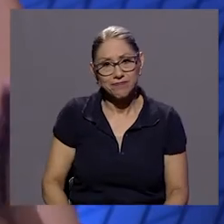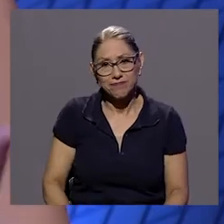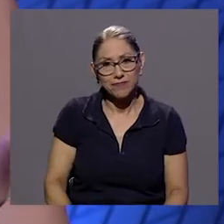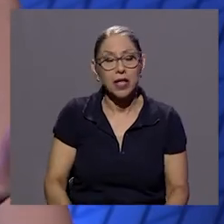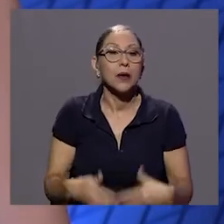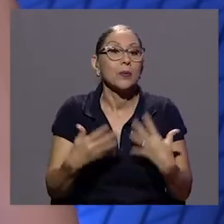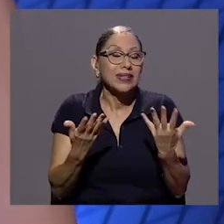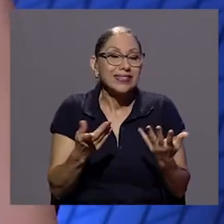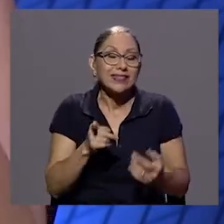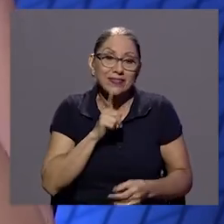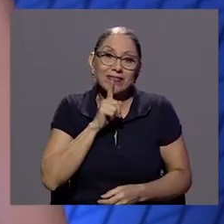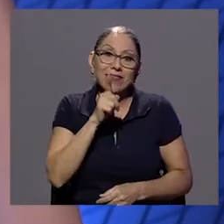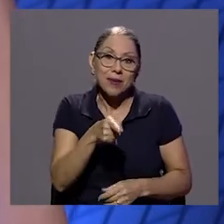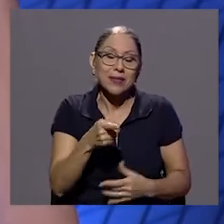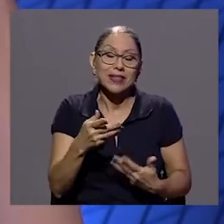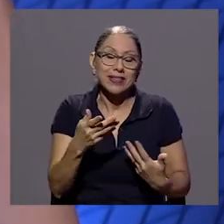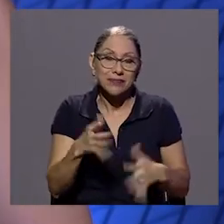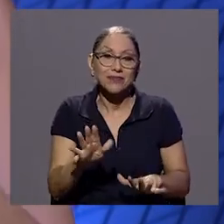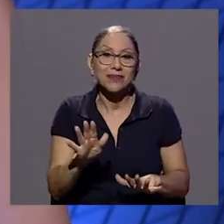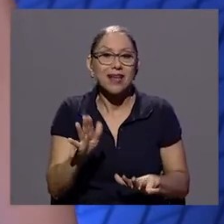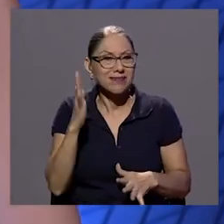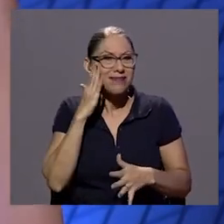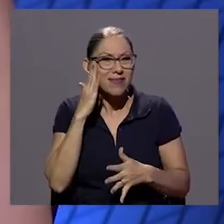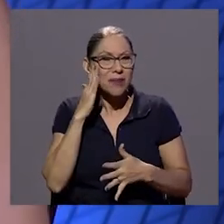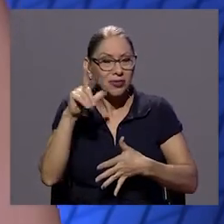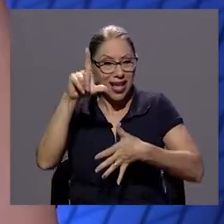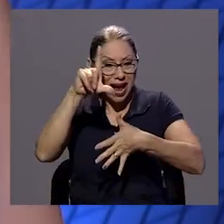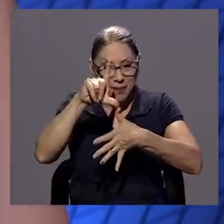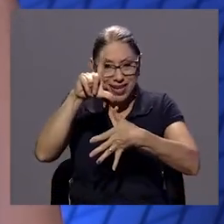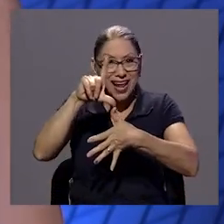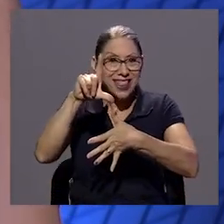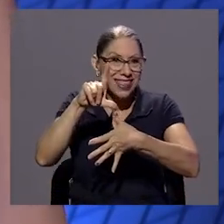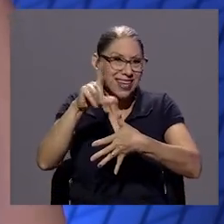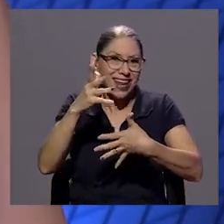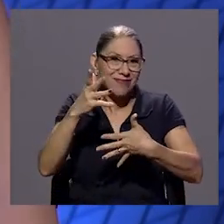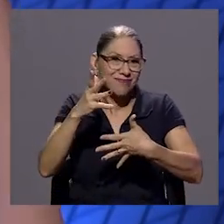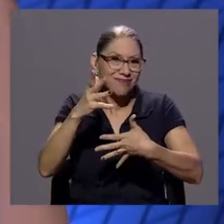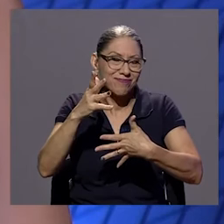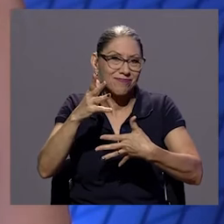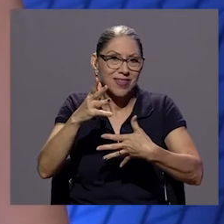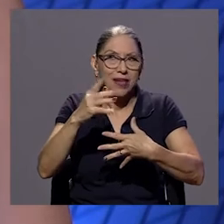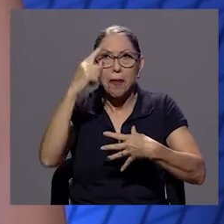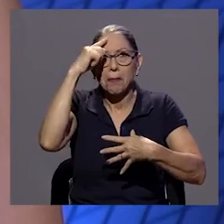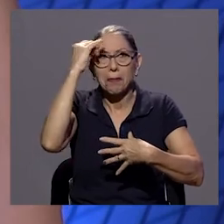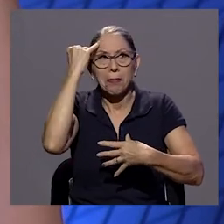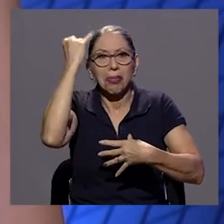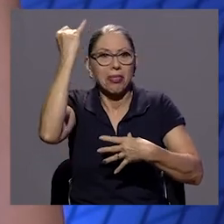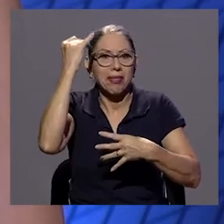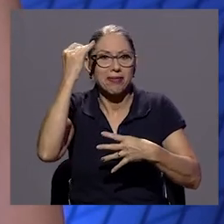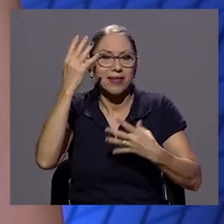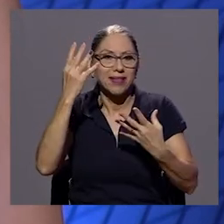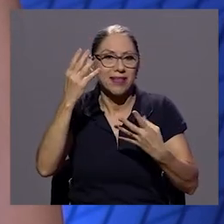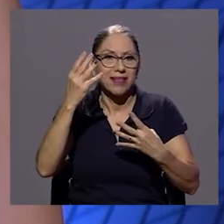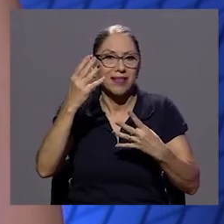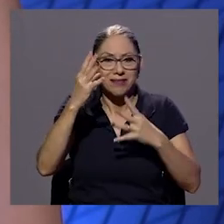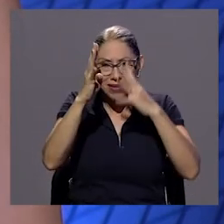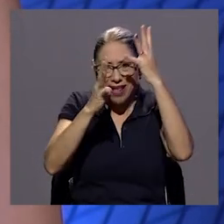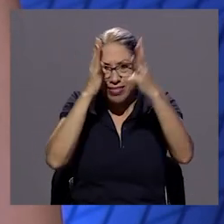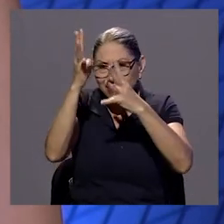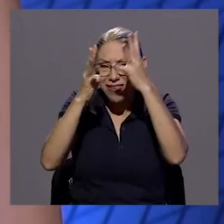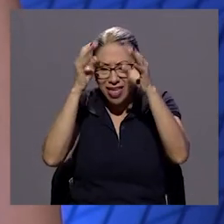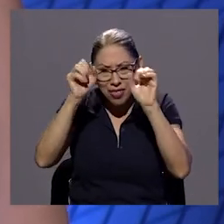encuentra la forma en América Latina sabemos y la creatividad no nos va a impedir de producir pero yo creo que es un